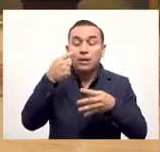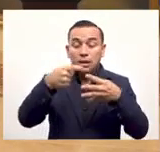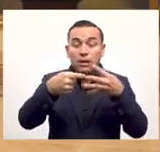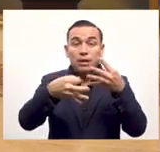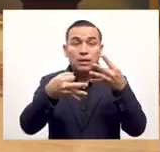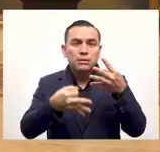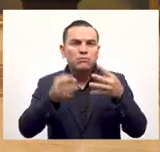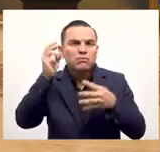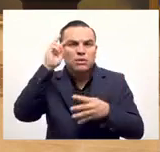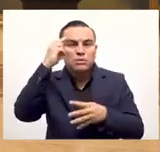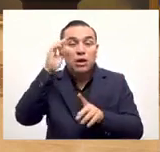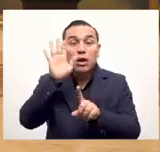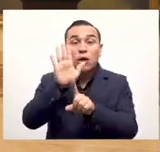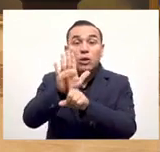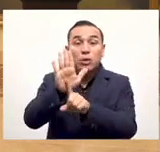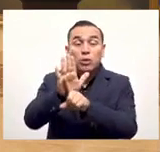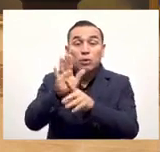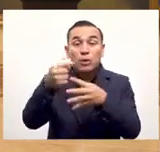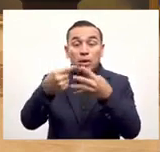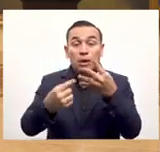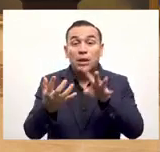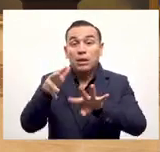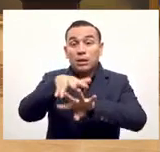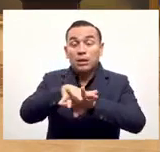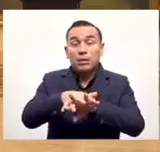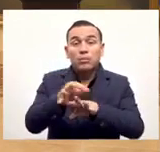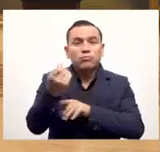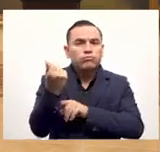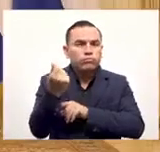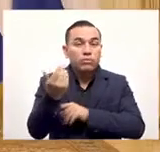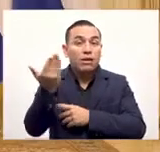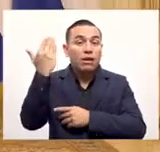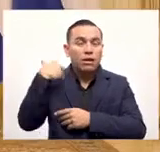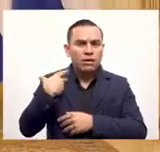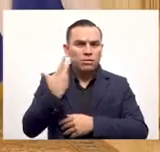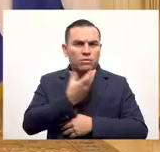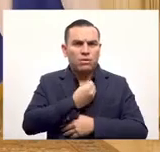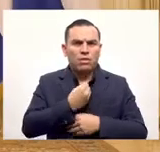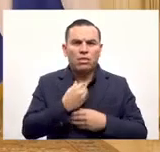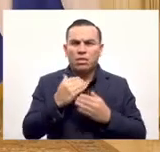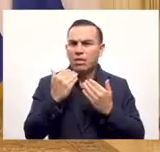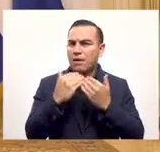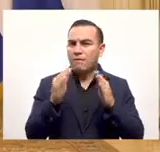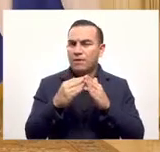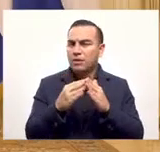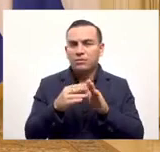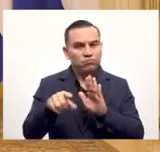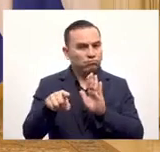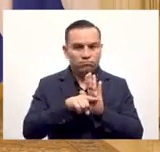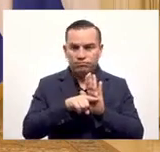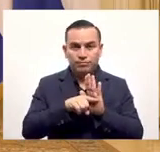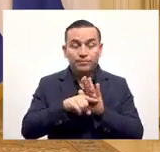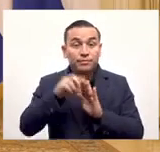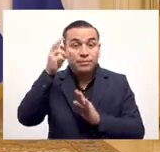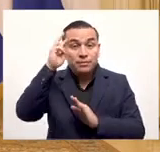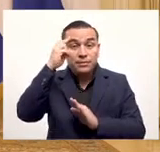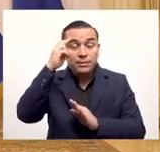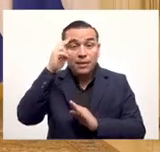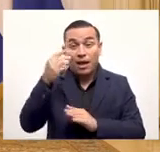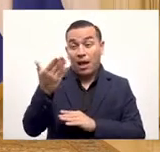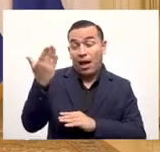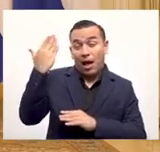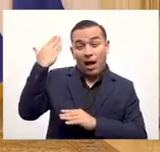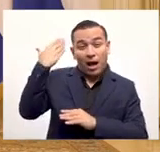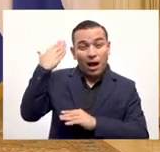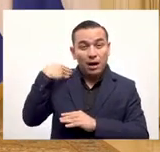ley y el hecho que ellos hayan violado su propia ley de integración monetaria no quiere decir que nosotros haremos lo mismo, todo lo contrario. Quiere decir